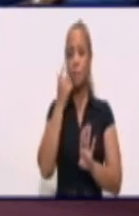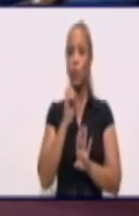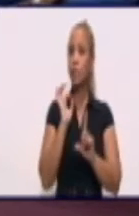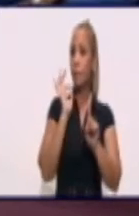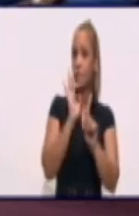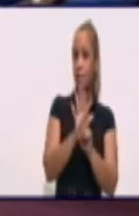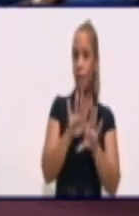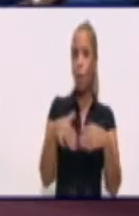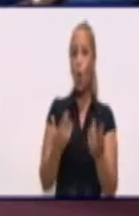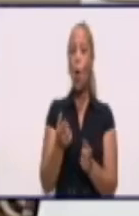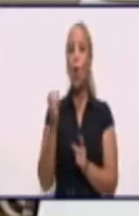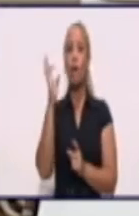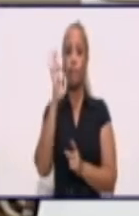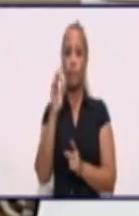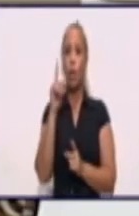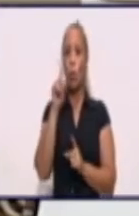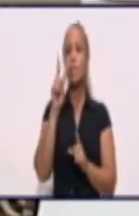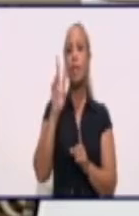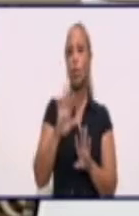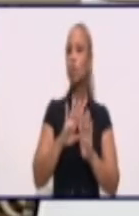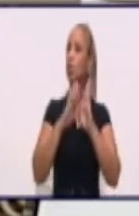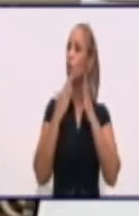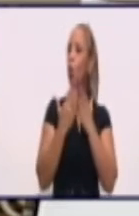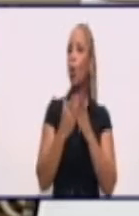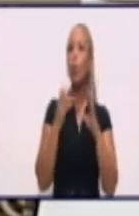revista Frecuencia. Va a estar todo el verano.